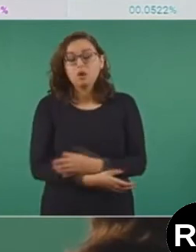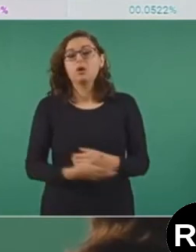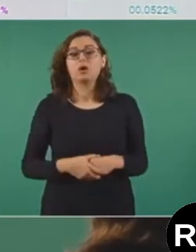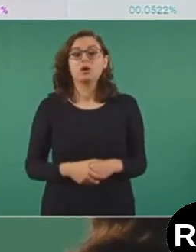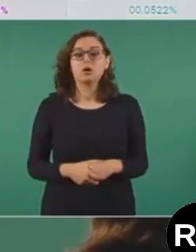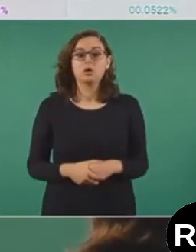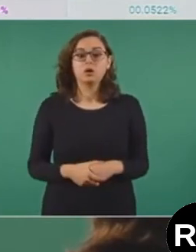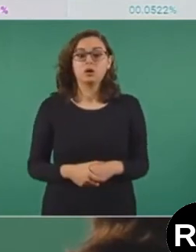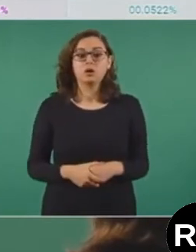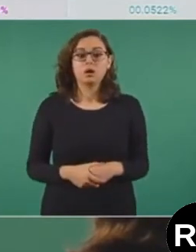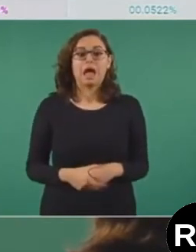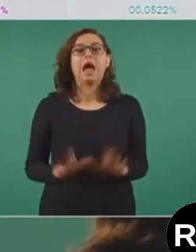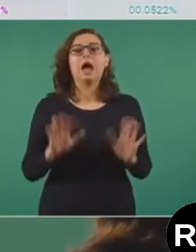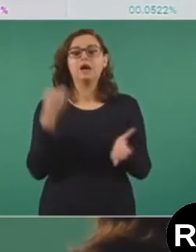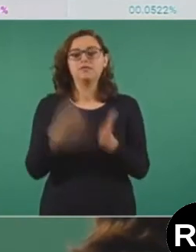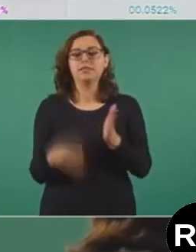Ah, no, faltaba acá.